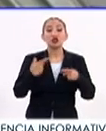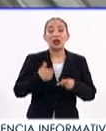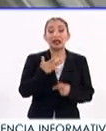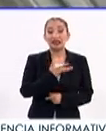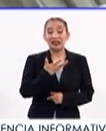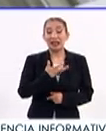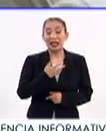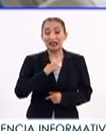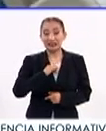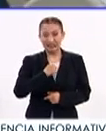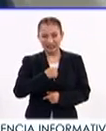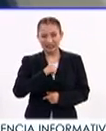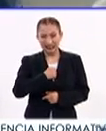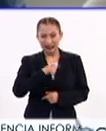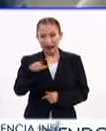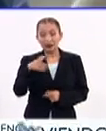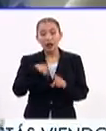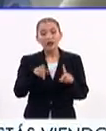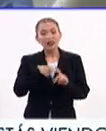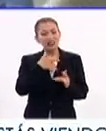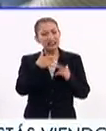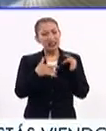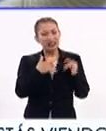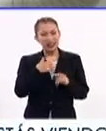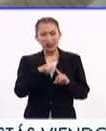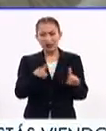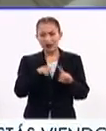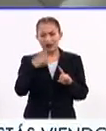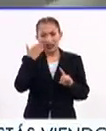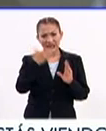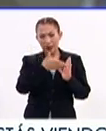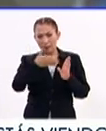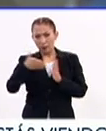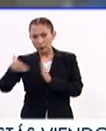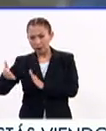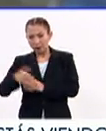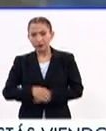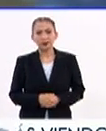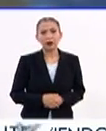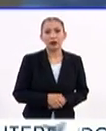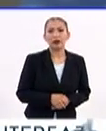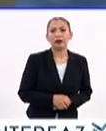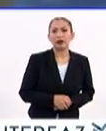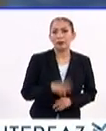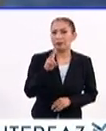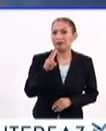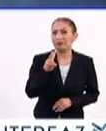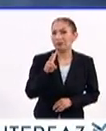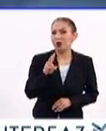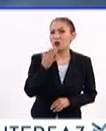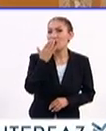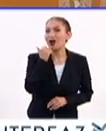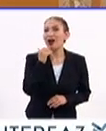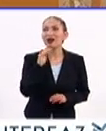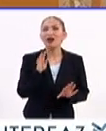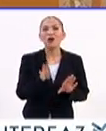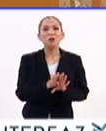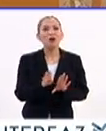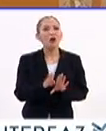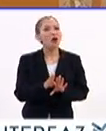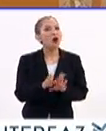infectadas pueden experimentar diferentes síntomas en distintas etapas. Realmente no hay como algo